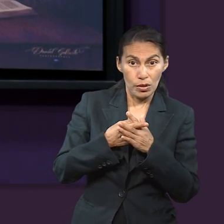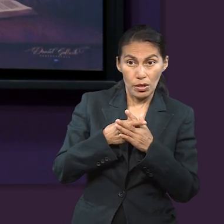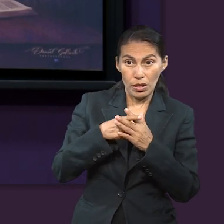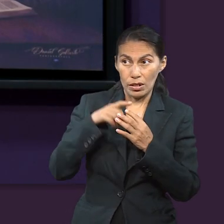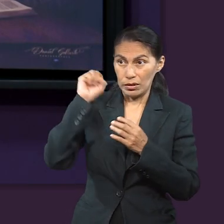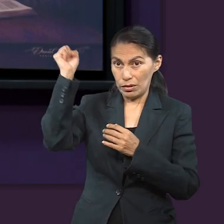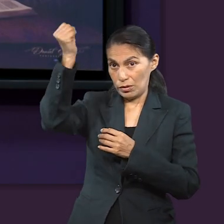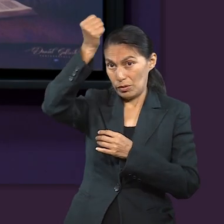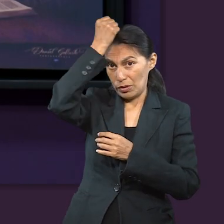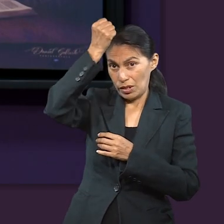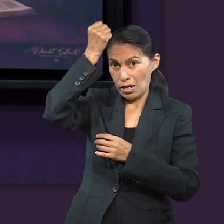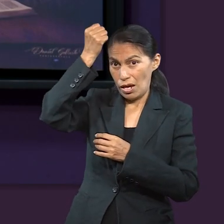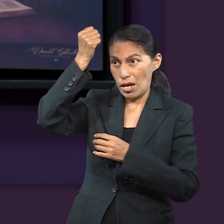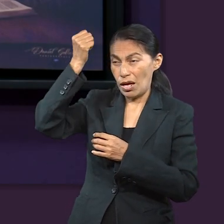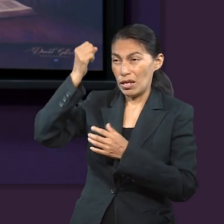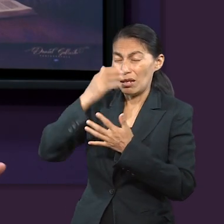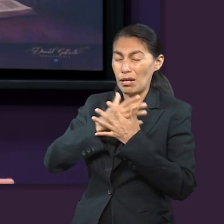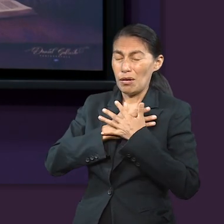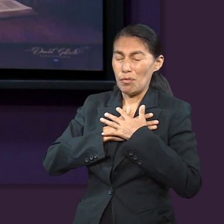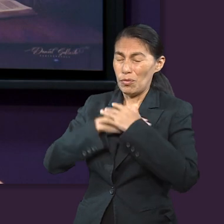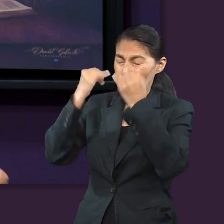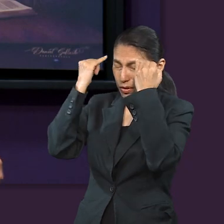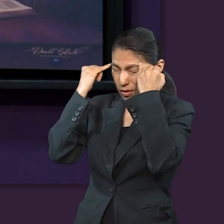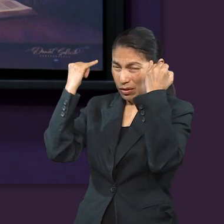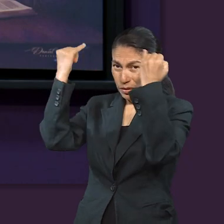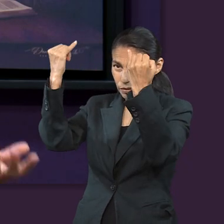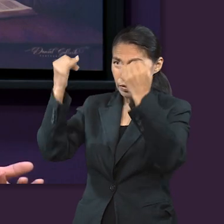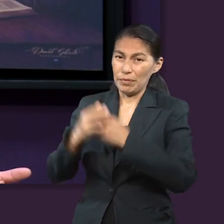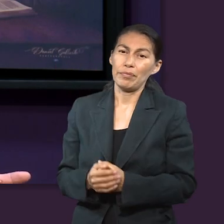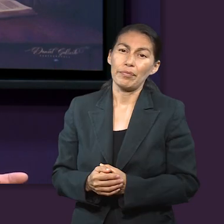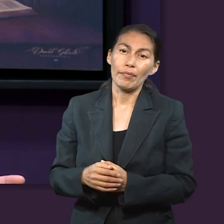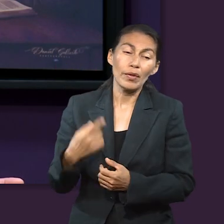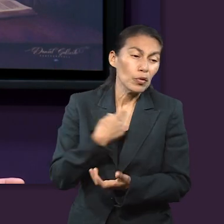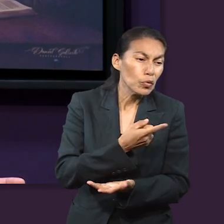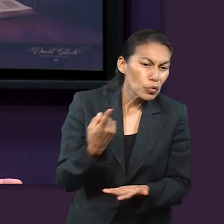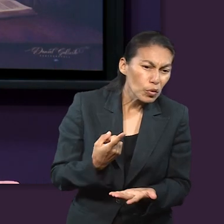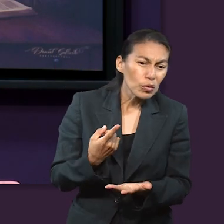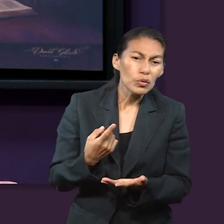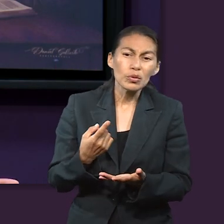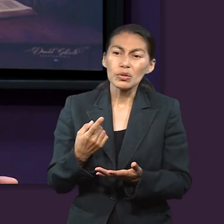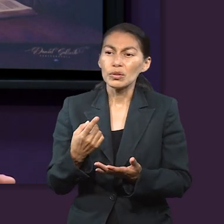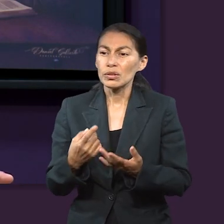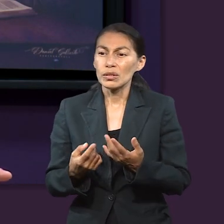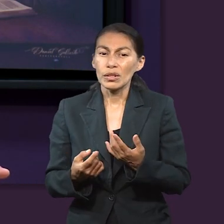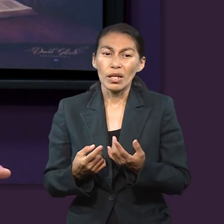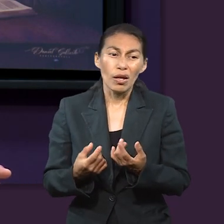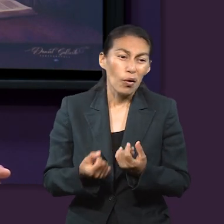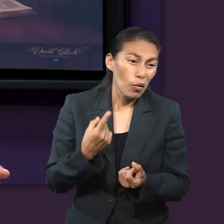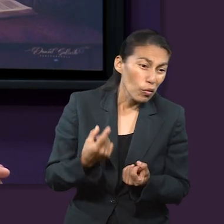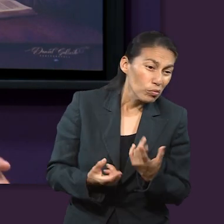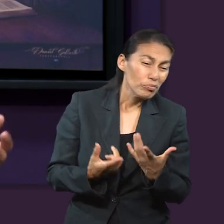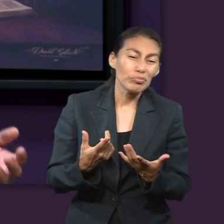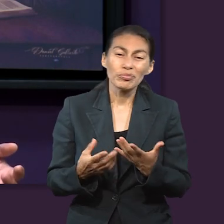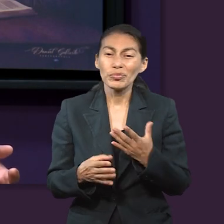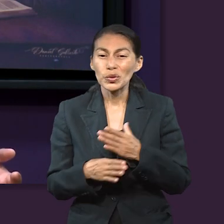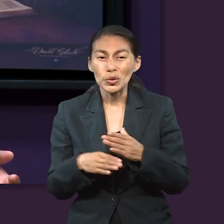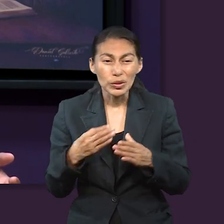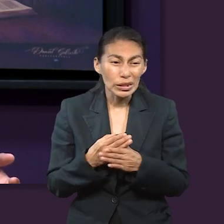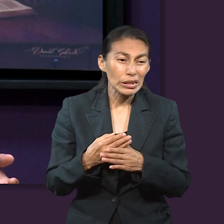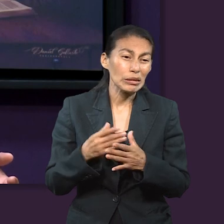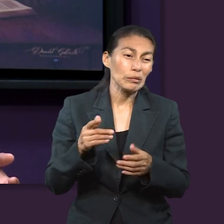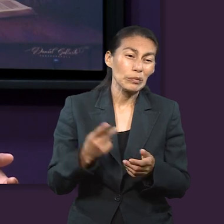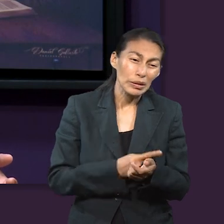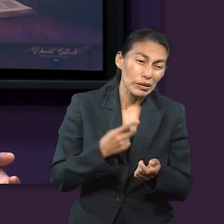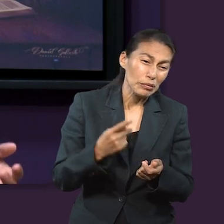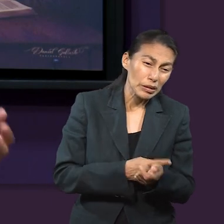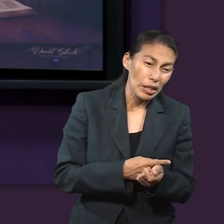Entonces, si nosotros entendemos que tenemos que pasar por ciertas circunstancias antes de ir